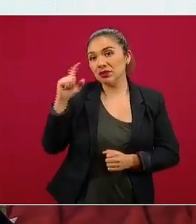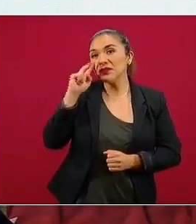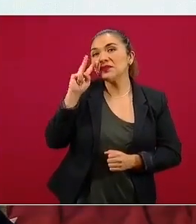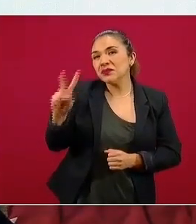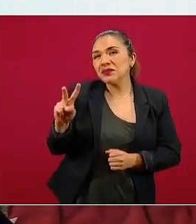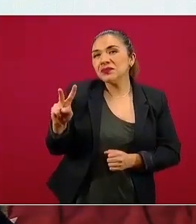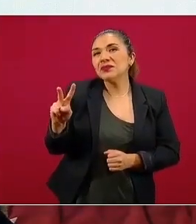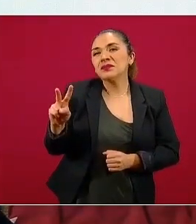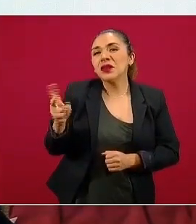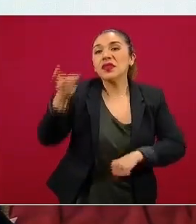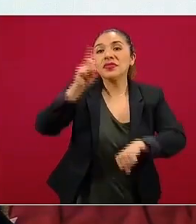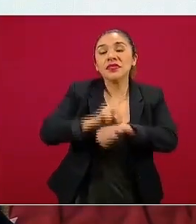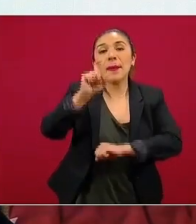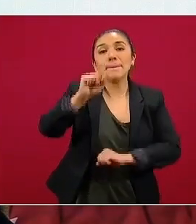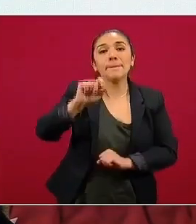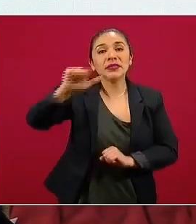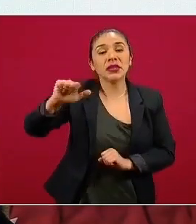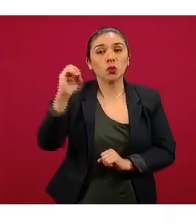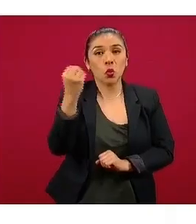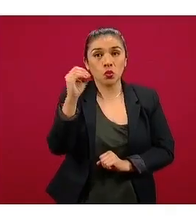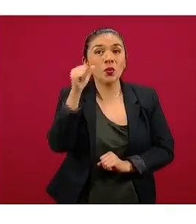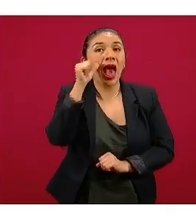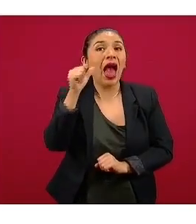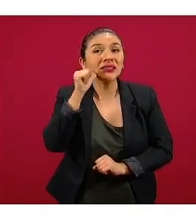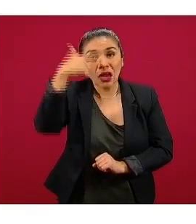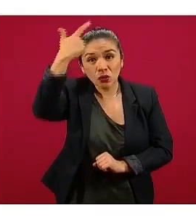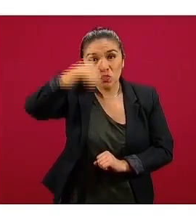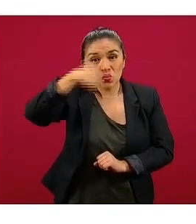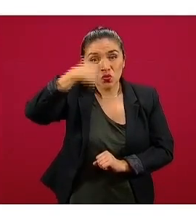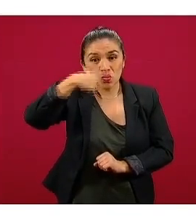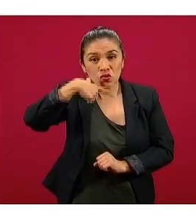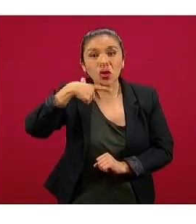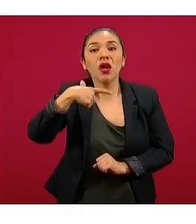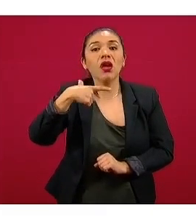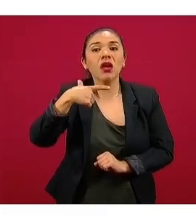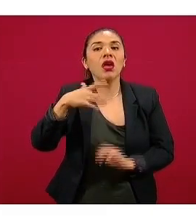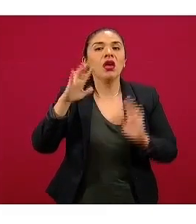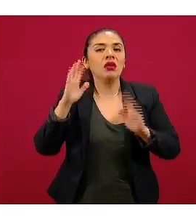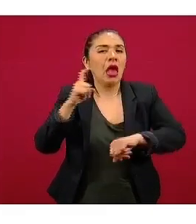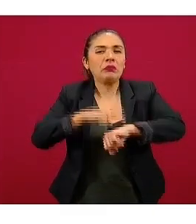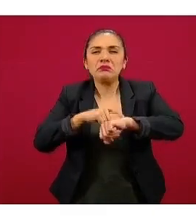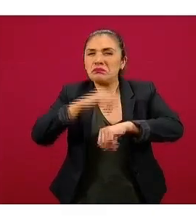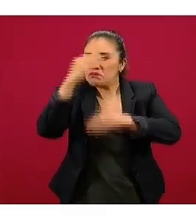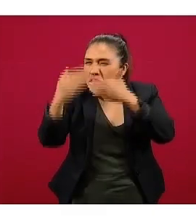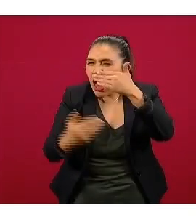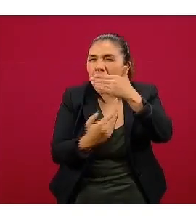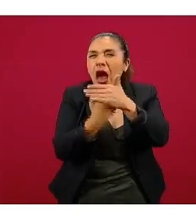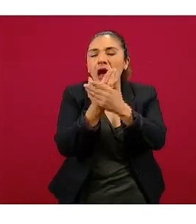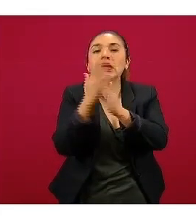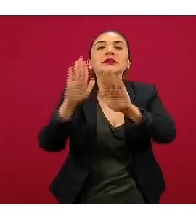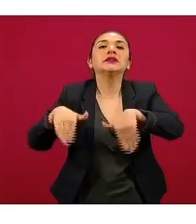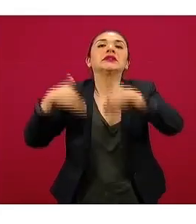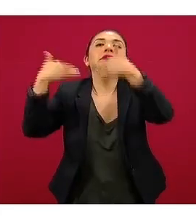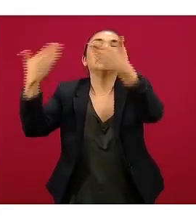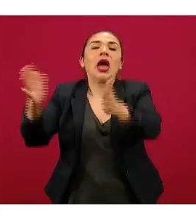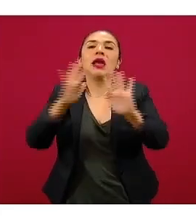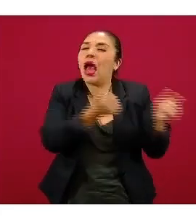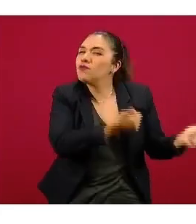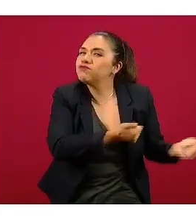cómo el 26 de octubre, el día de ayer por la noche, prácticamente ya en la madrugada, llegó el primer hospital